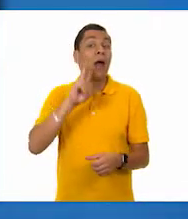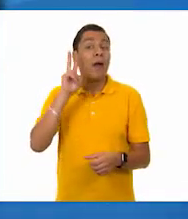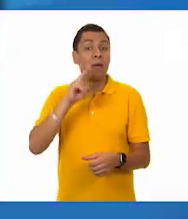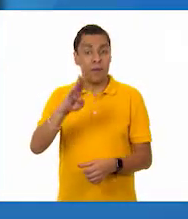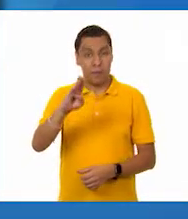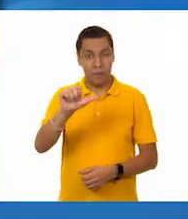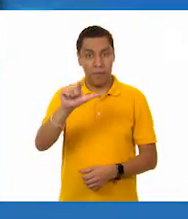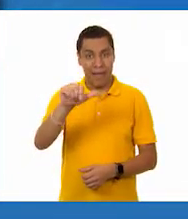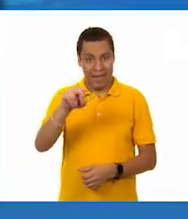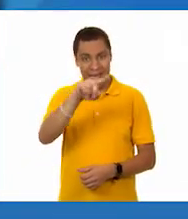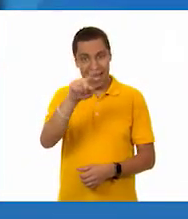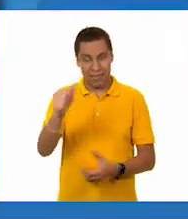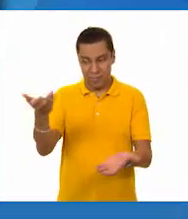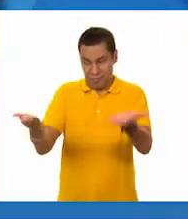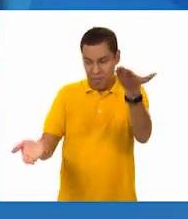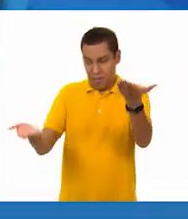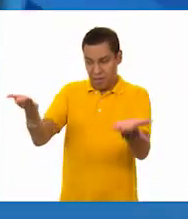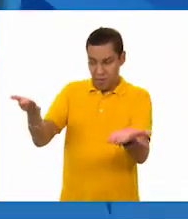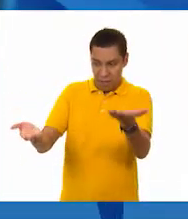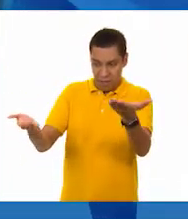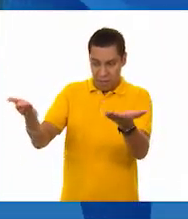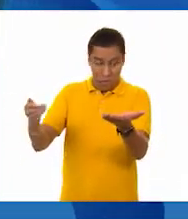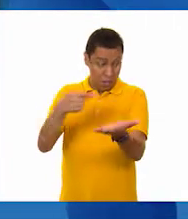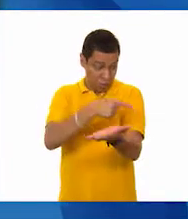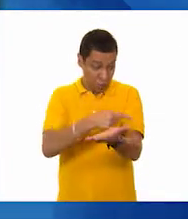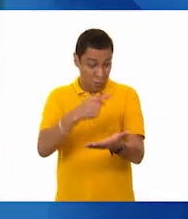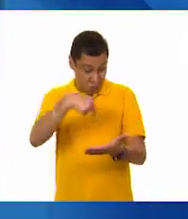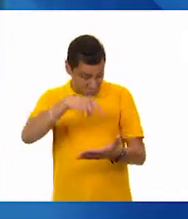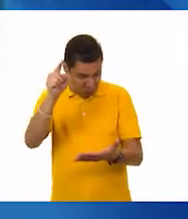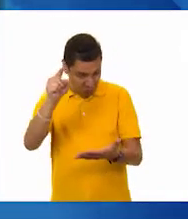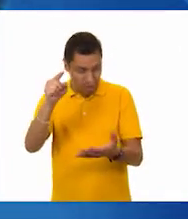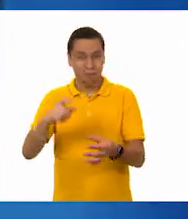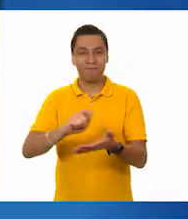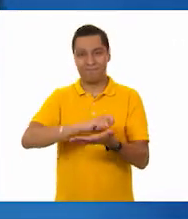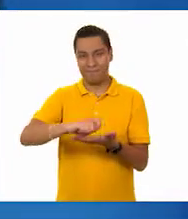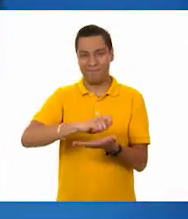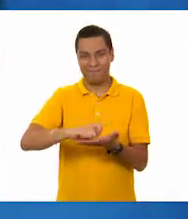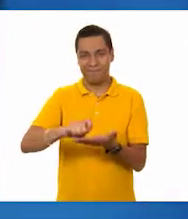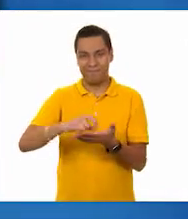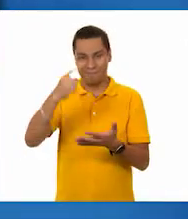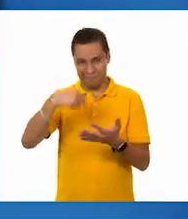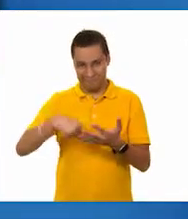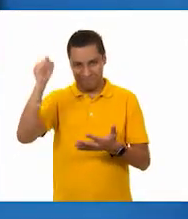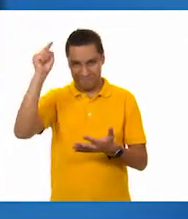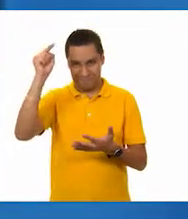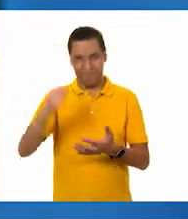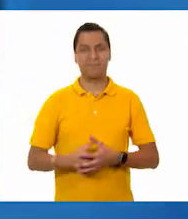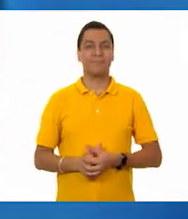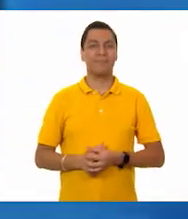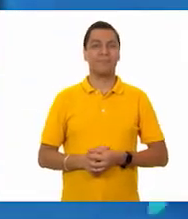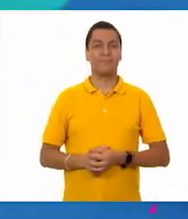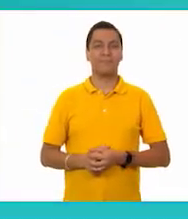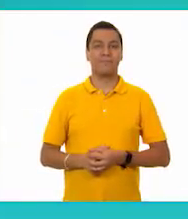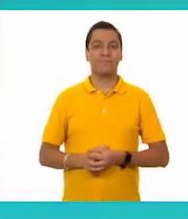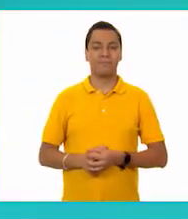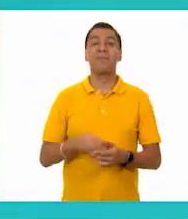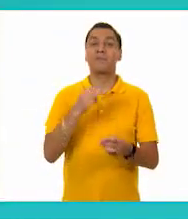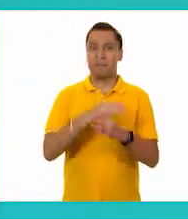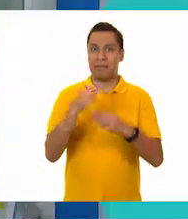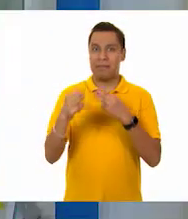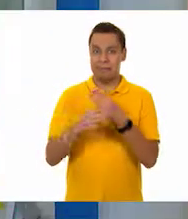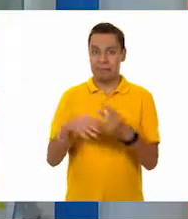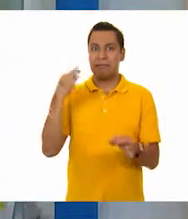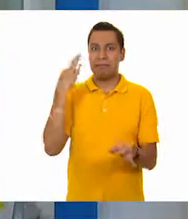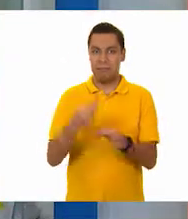si su estimación fue acertada. Muy bien. Ok. Hay que tener todos los materiales